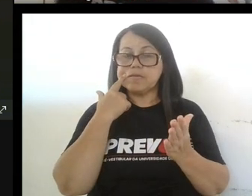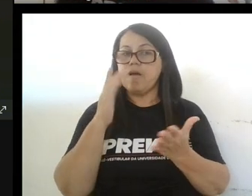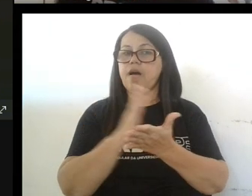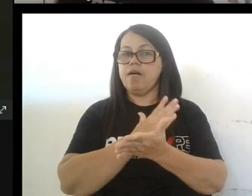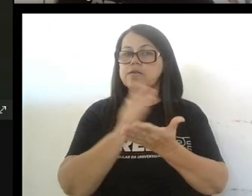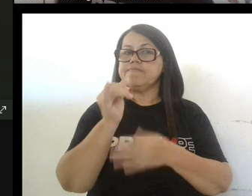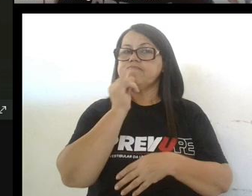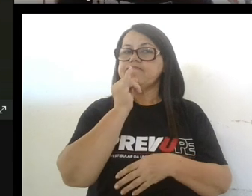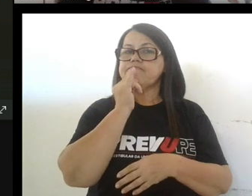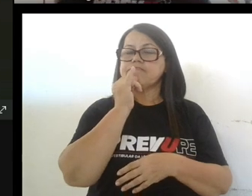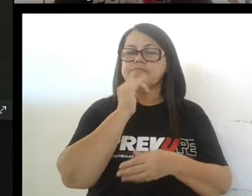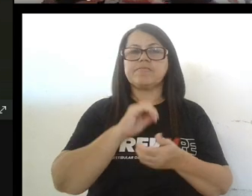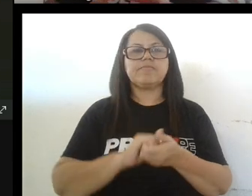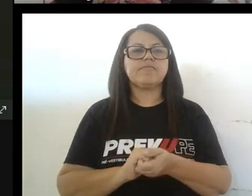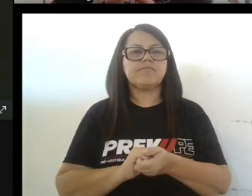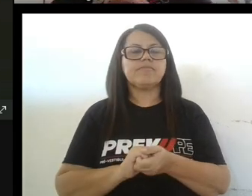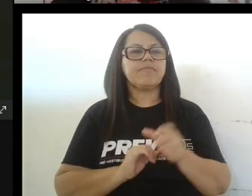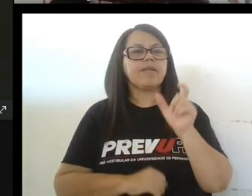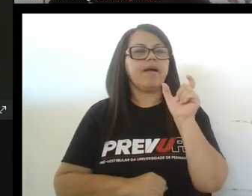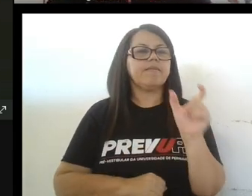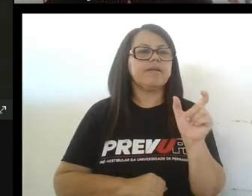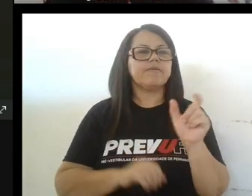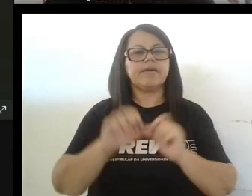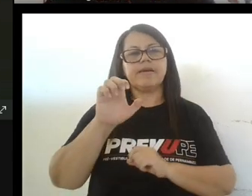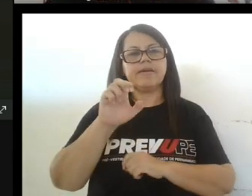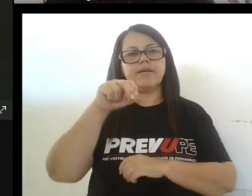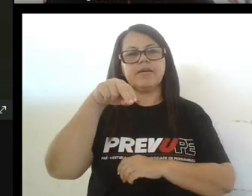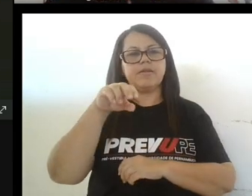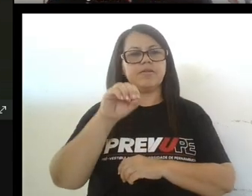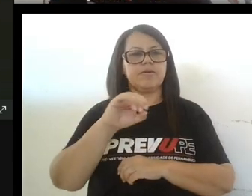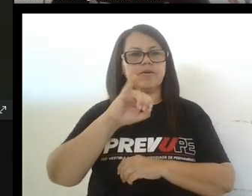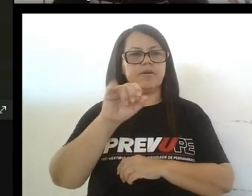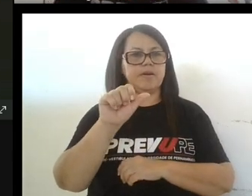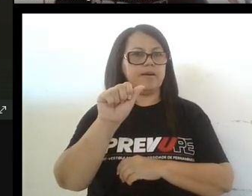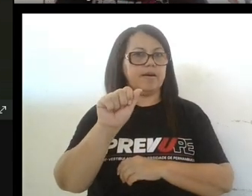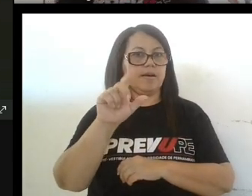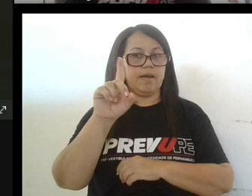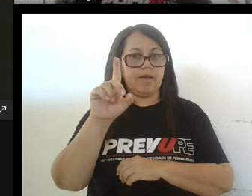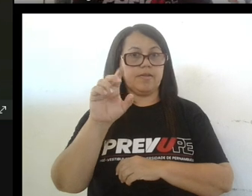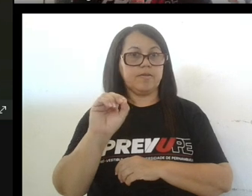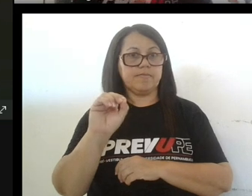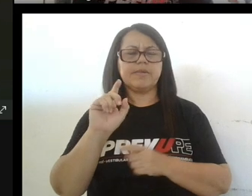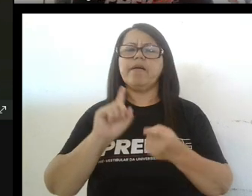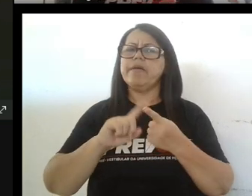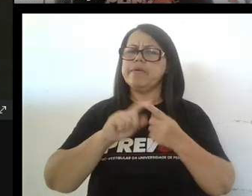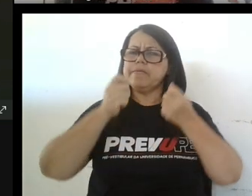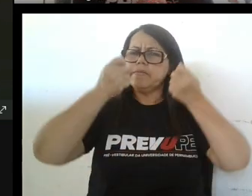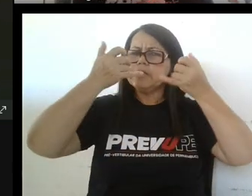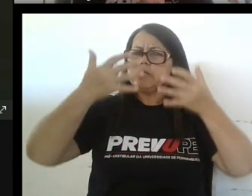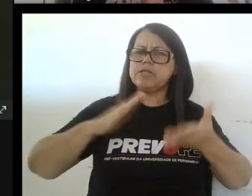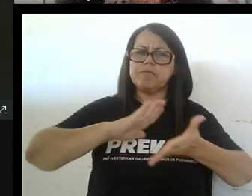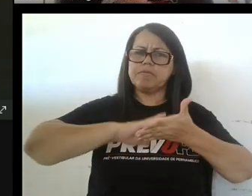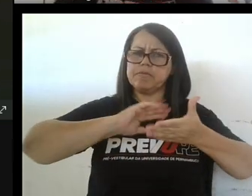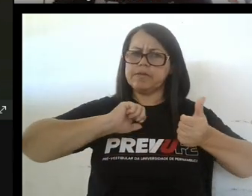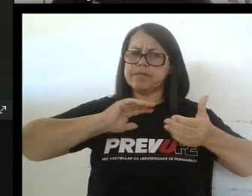ejemplos en la palabra enojado o enojada también podríamos decir en